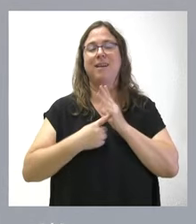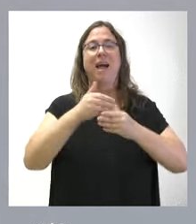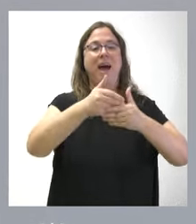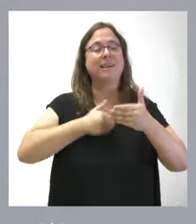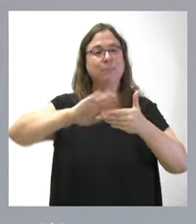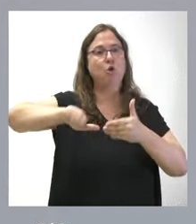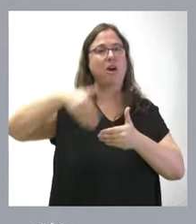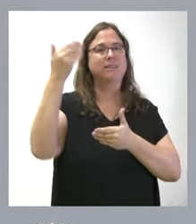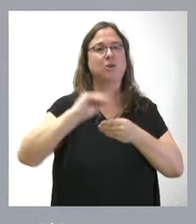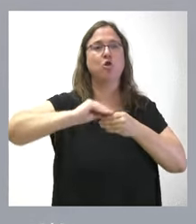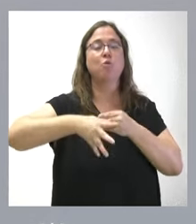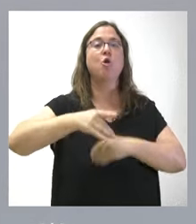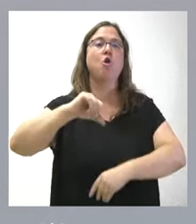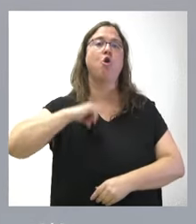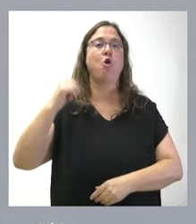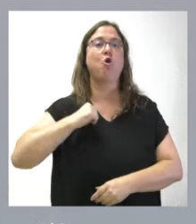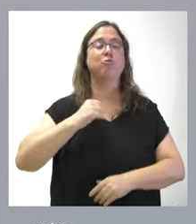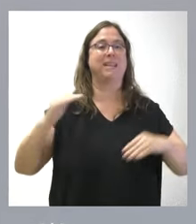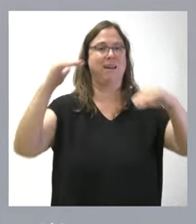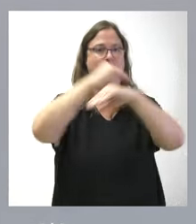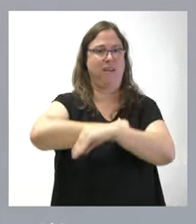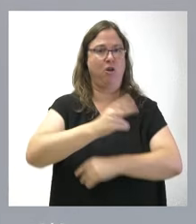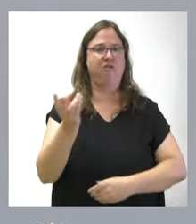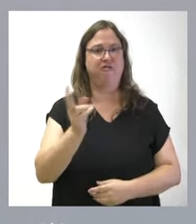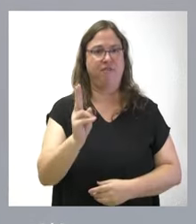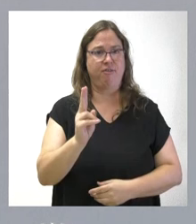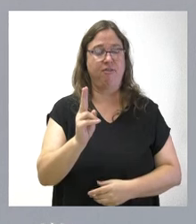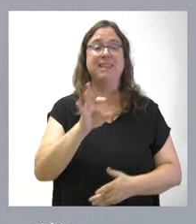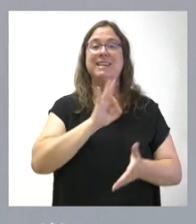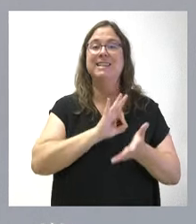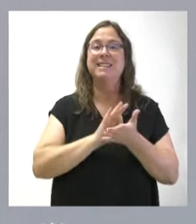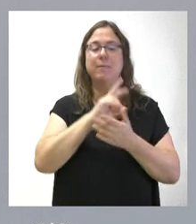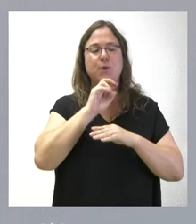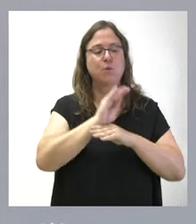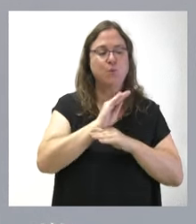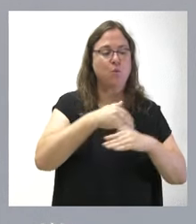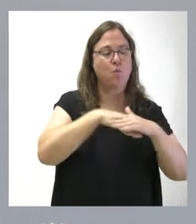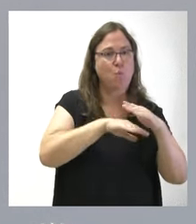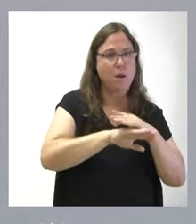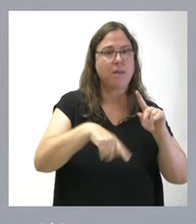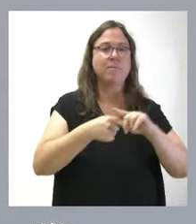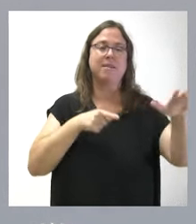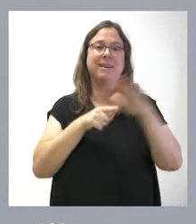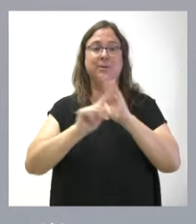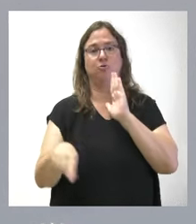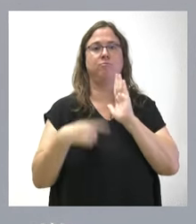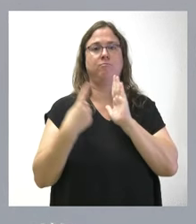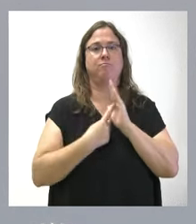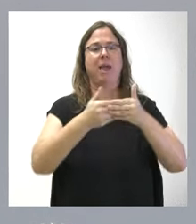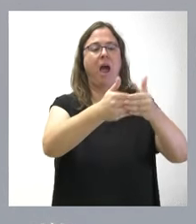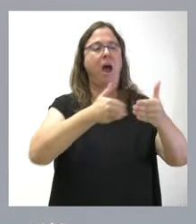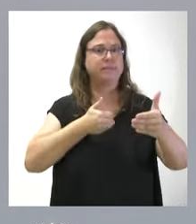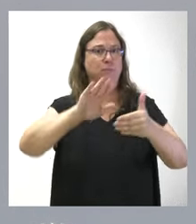documentación en el Hospital Clínico Universitario de Valladolid. Es el servicio de custodia, almacenamiento, gestión integral del archivo